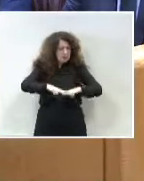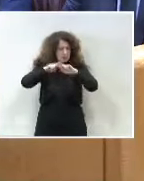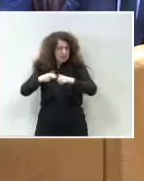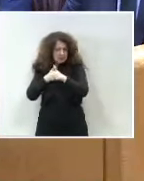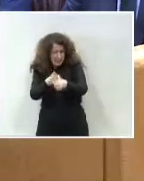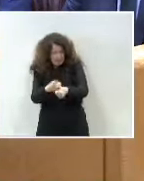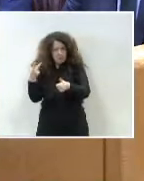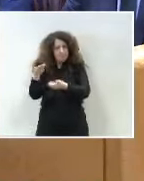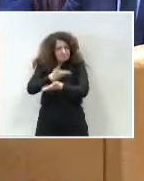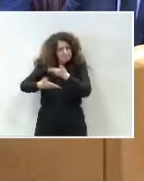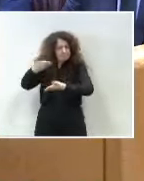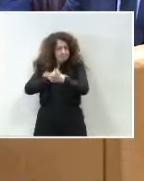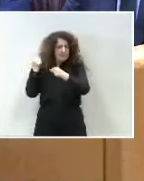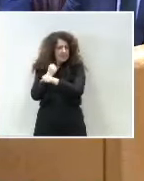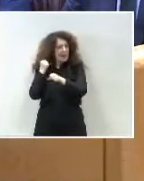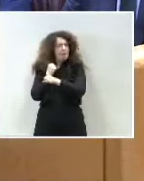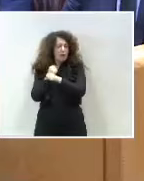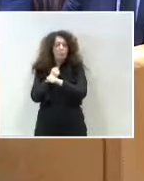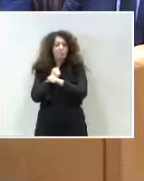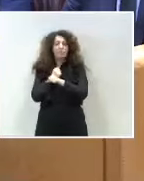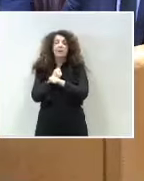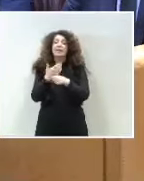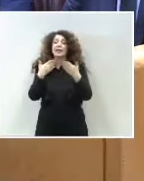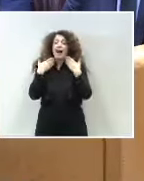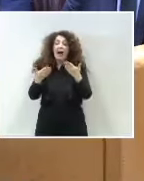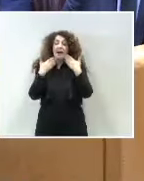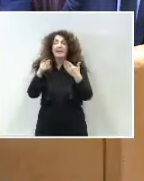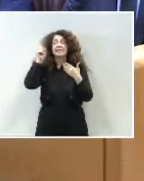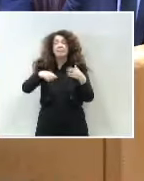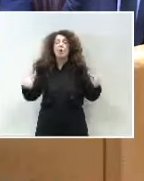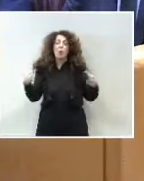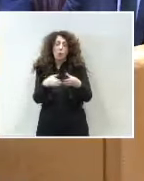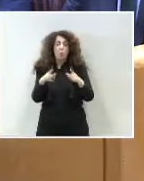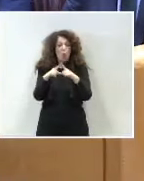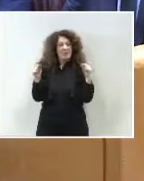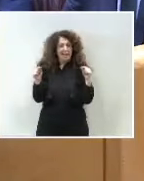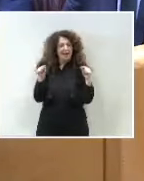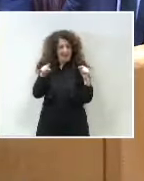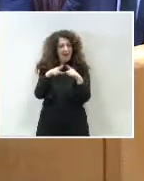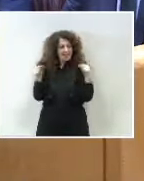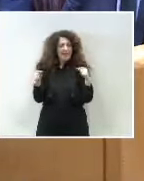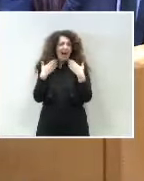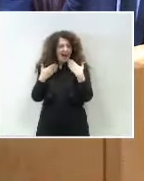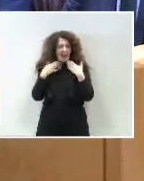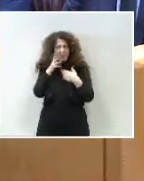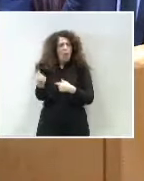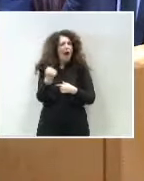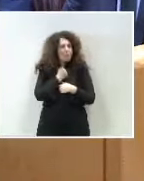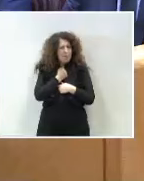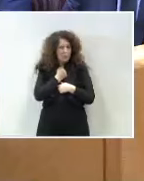en el que están los distintos grupos parlamentarios. Y quiero agradecer, por supuesto, al Grupo Parlamentario de Esquerra Republicana el apoyo,